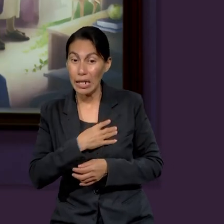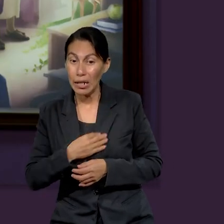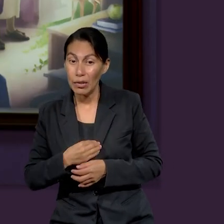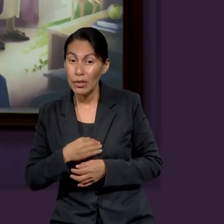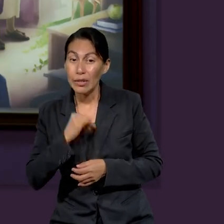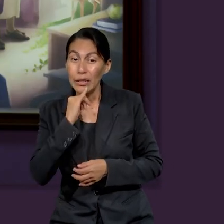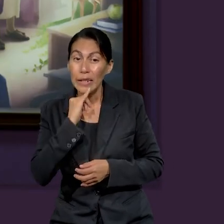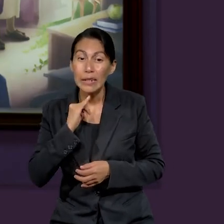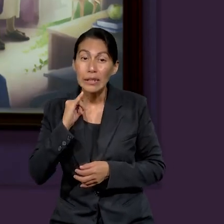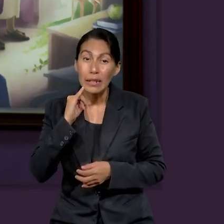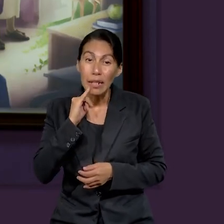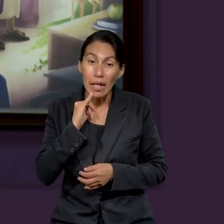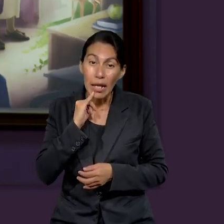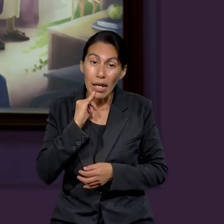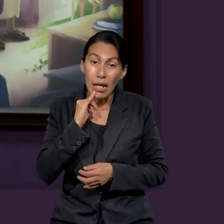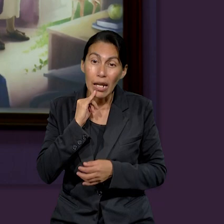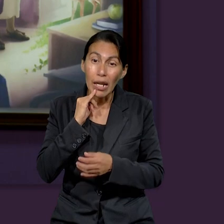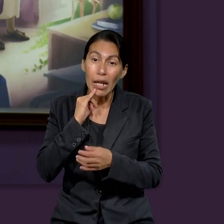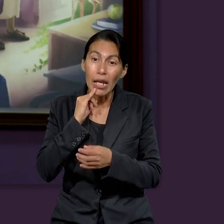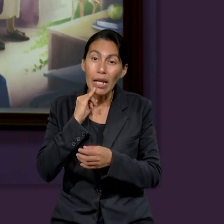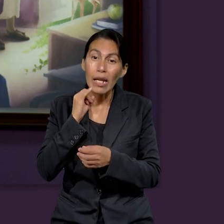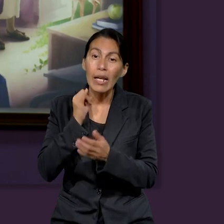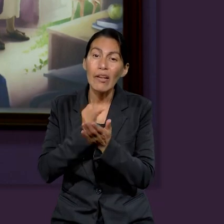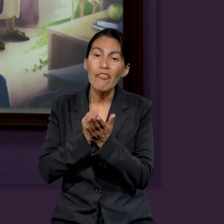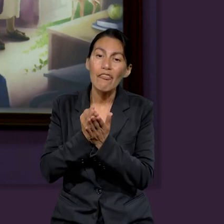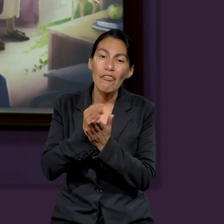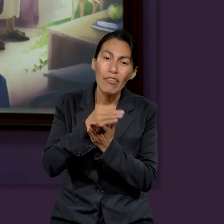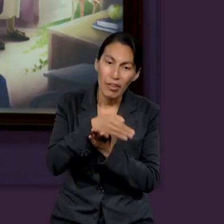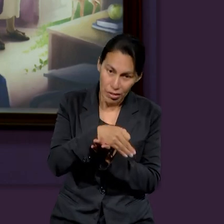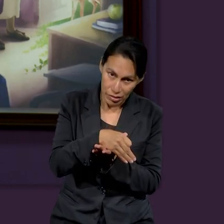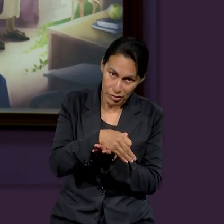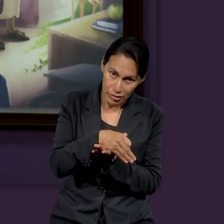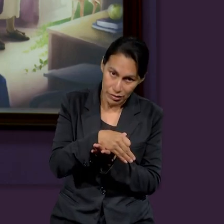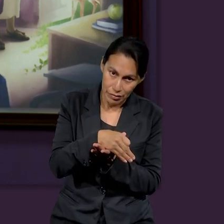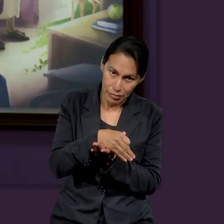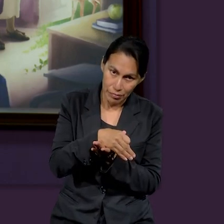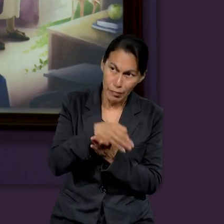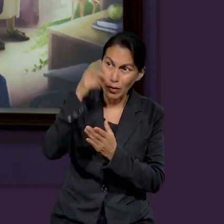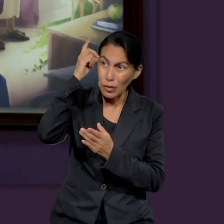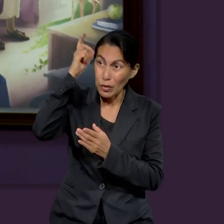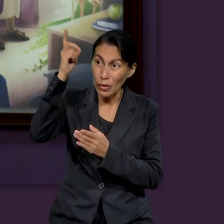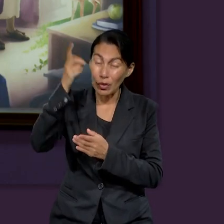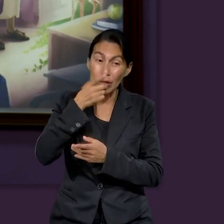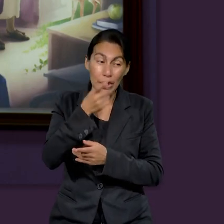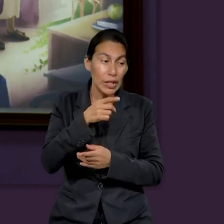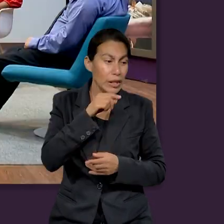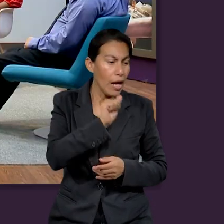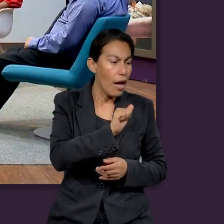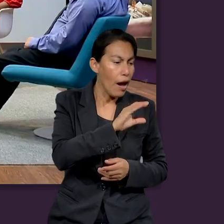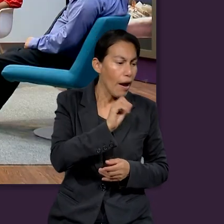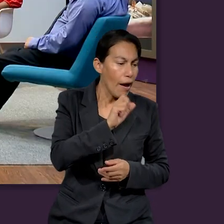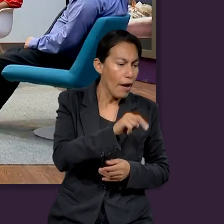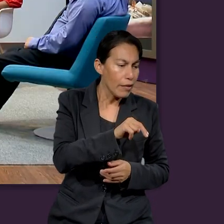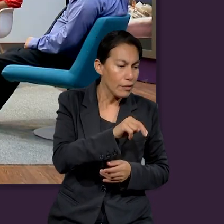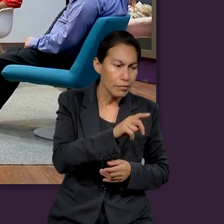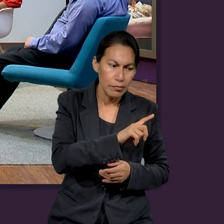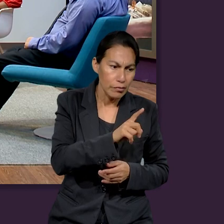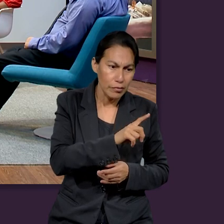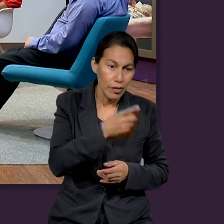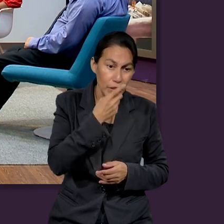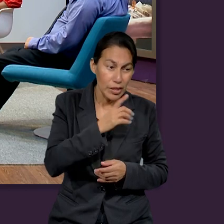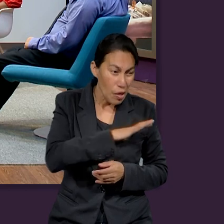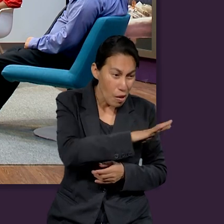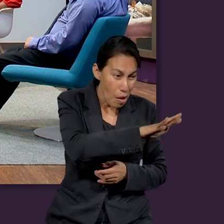una infidelidad. O sea, no dice Acán, marca todo el pueblo. Y el problema está en que cuando